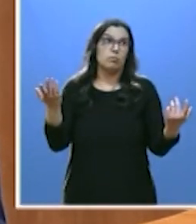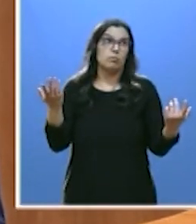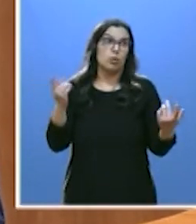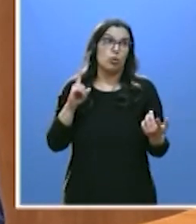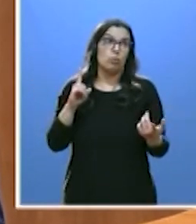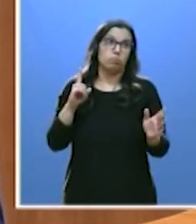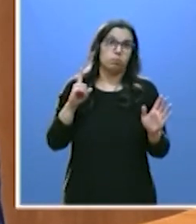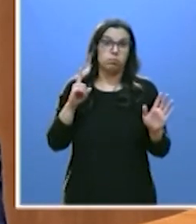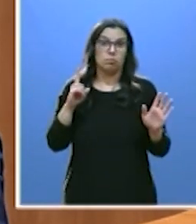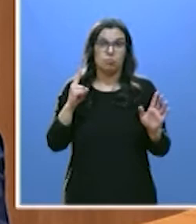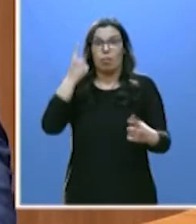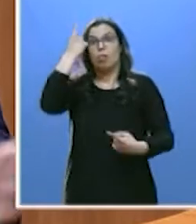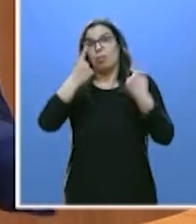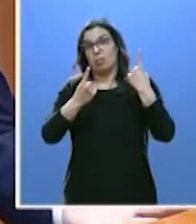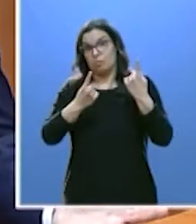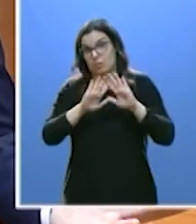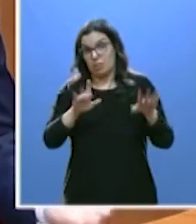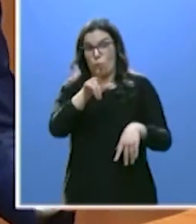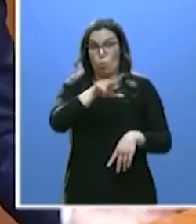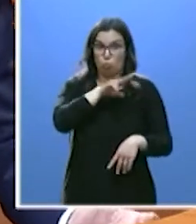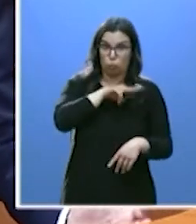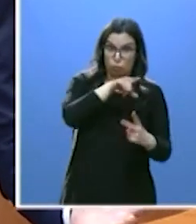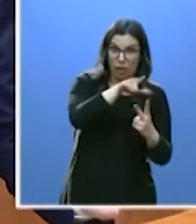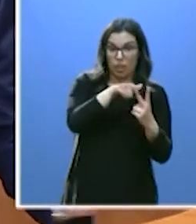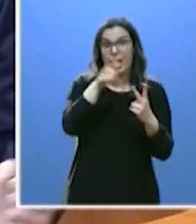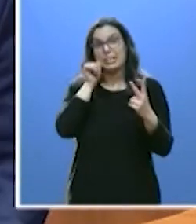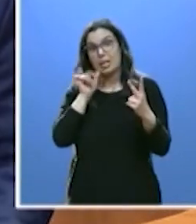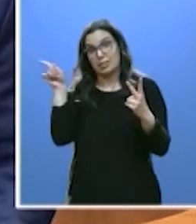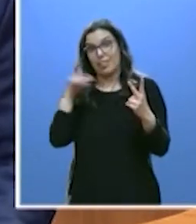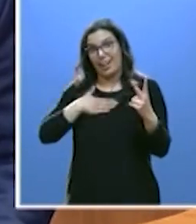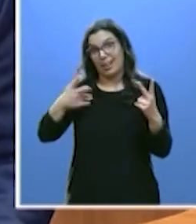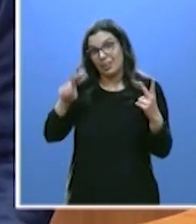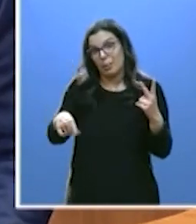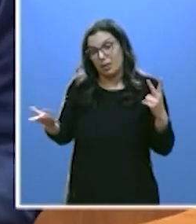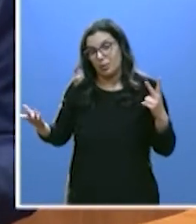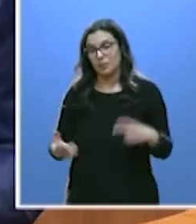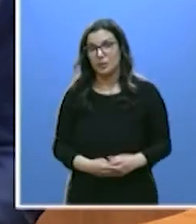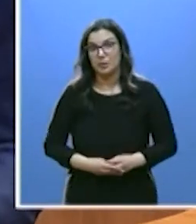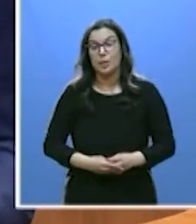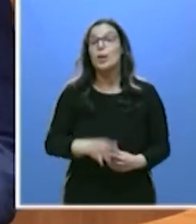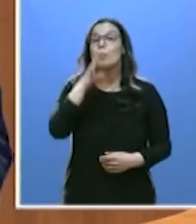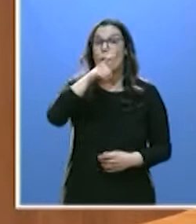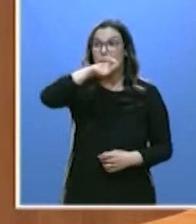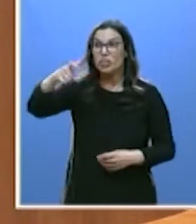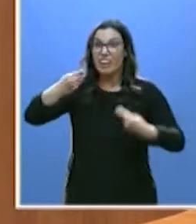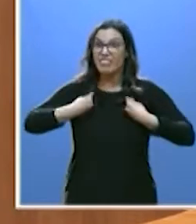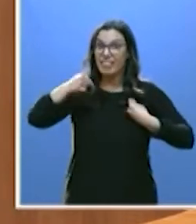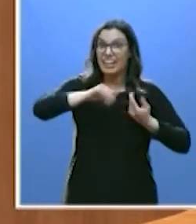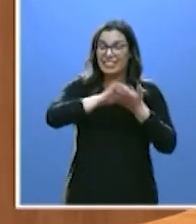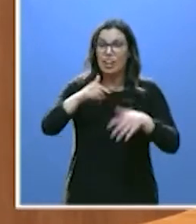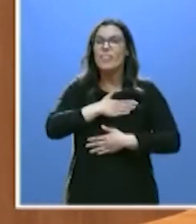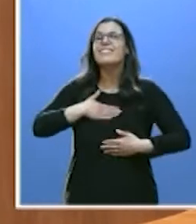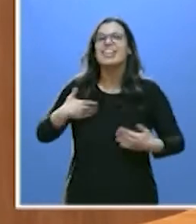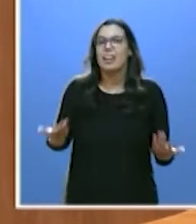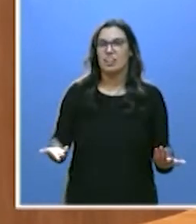no salvo a algunos. Usted y Sánchez, por supuesto. Porque las personas de esta tierra lo que